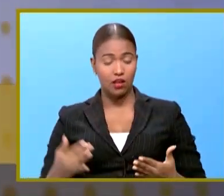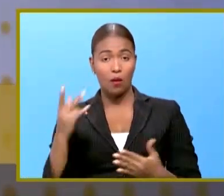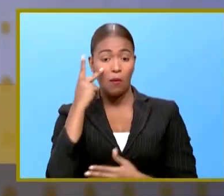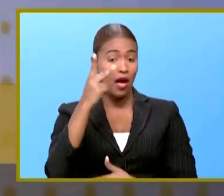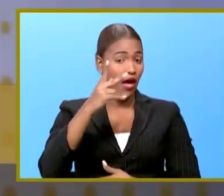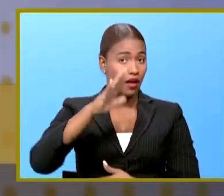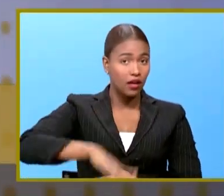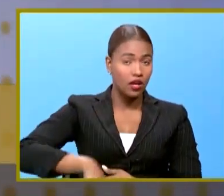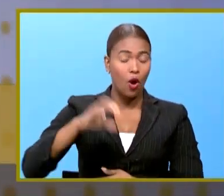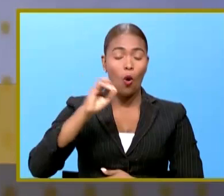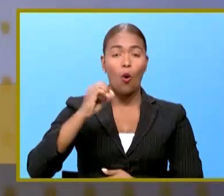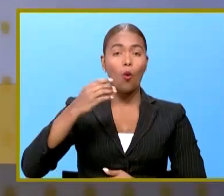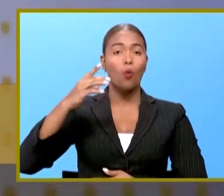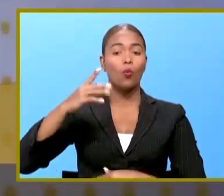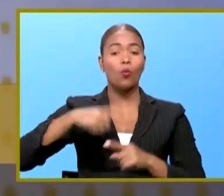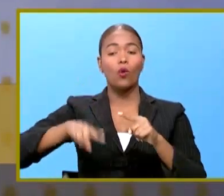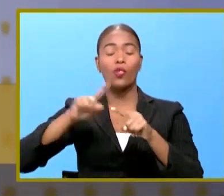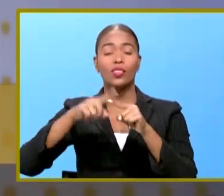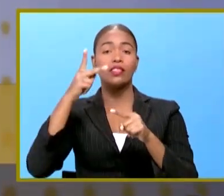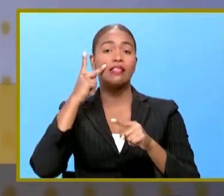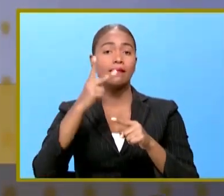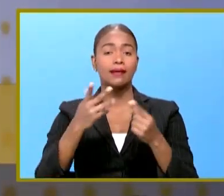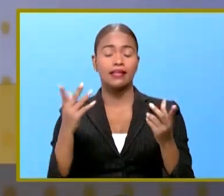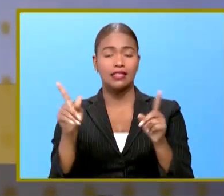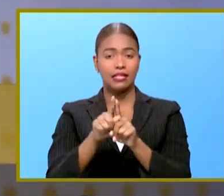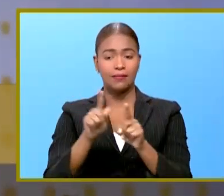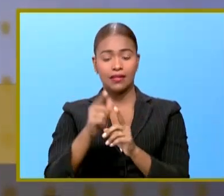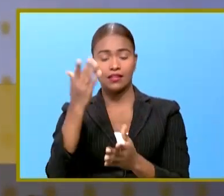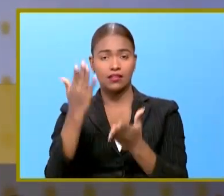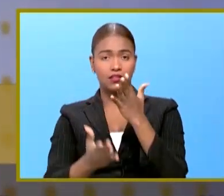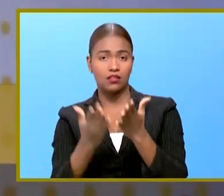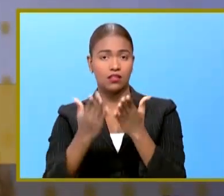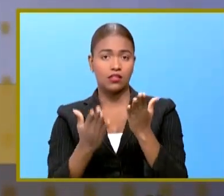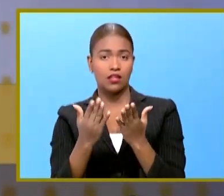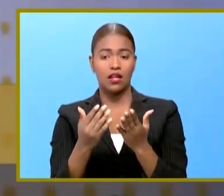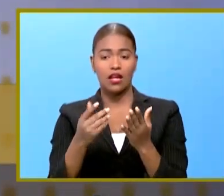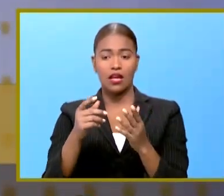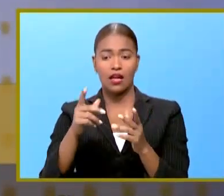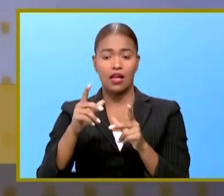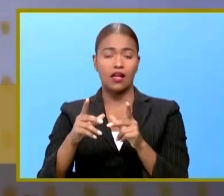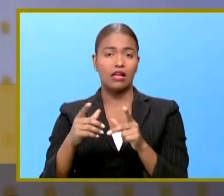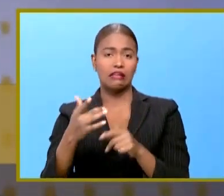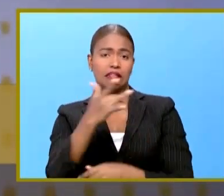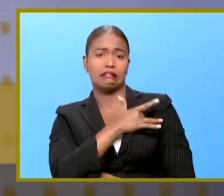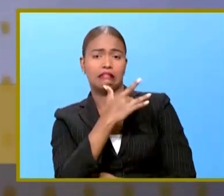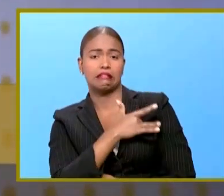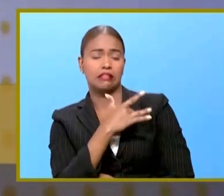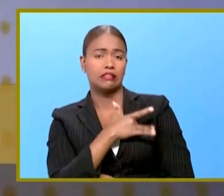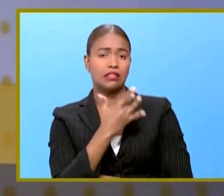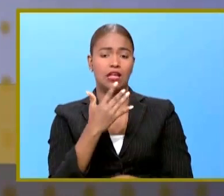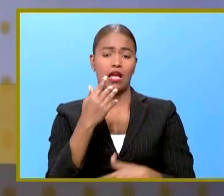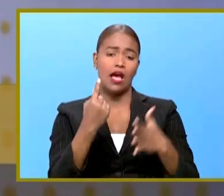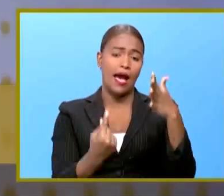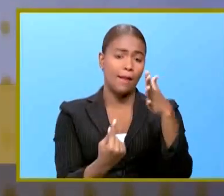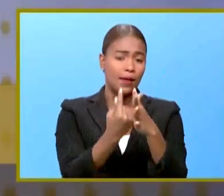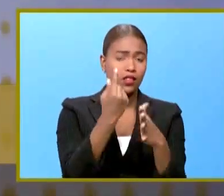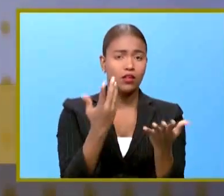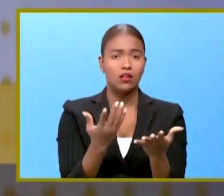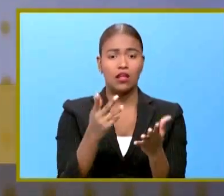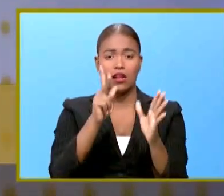está precedido de la posible el posible padecimiento abuso sexual